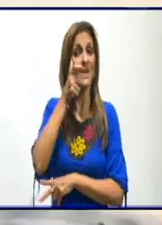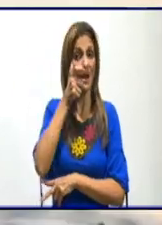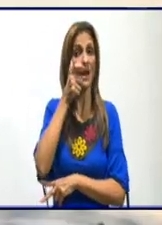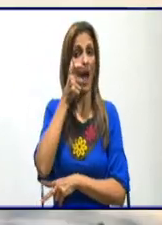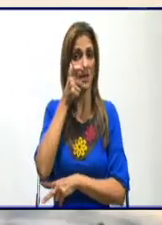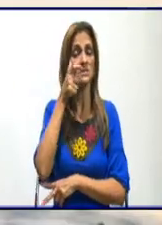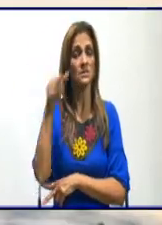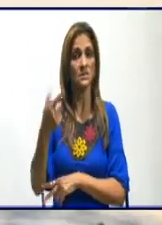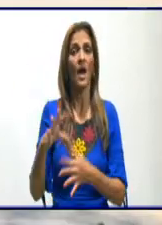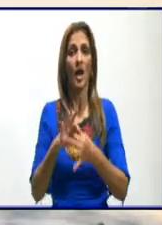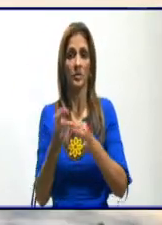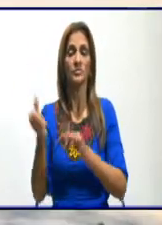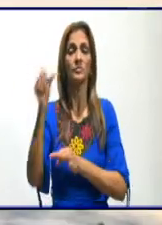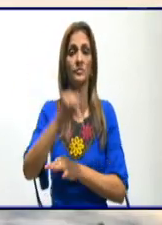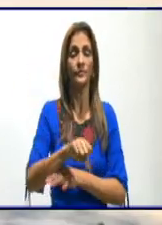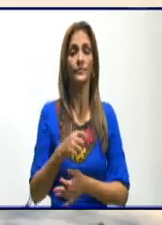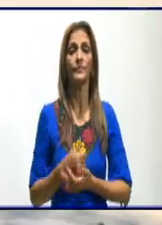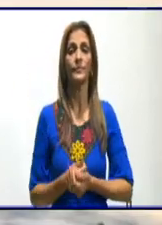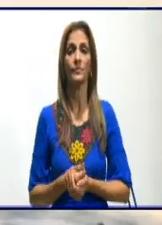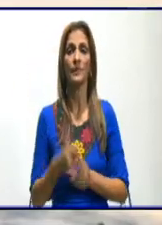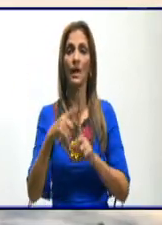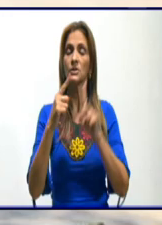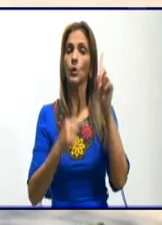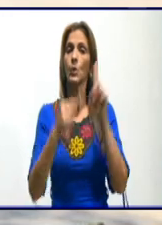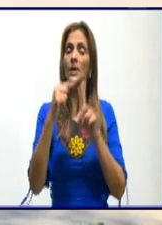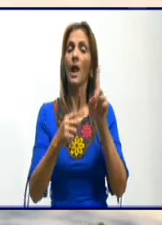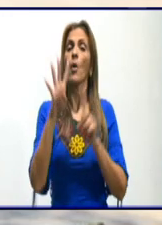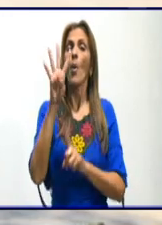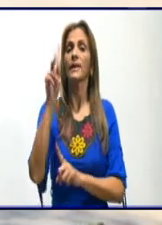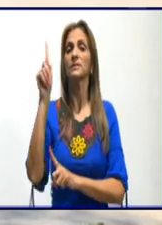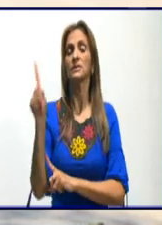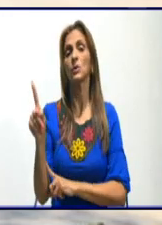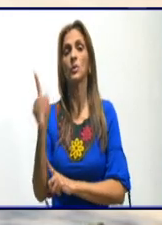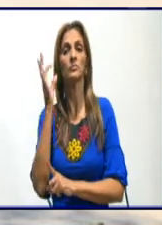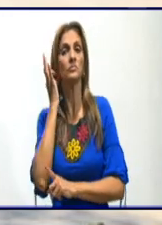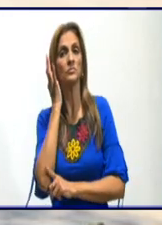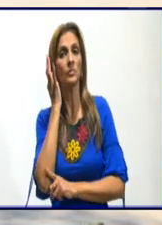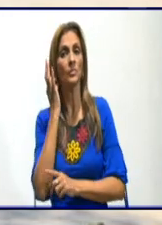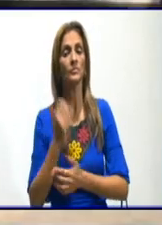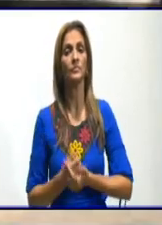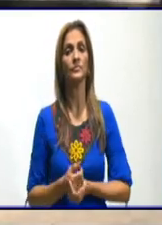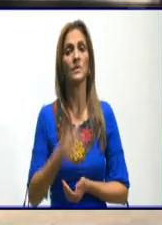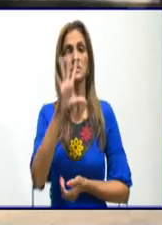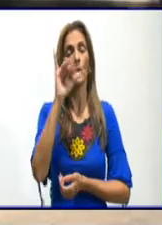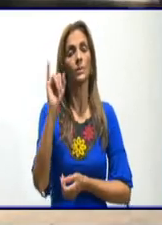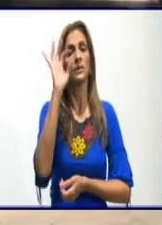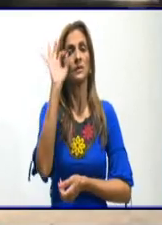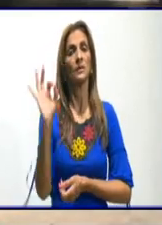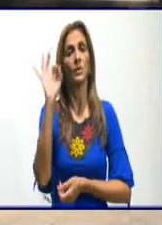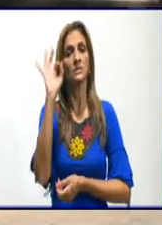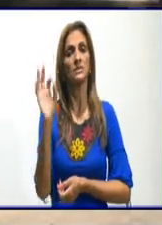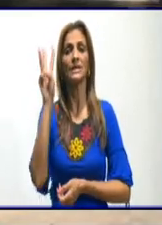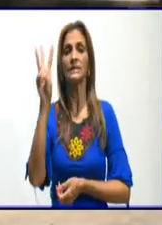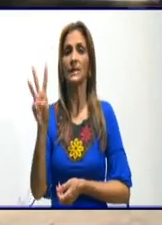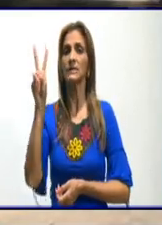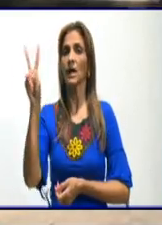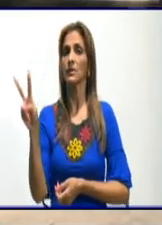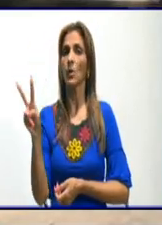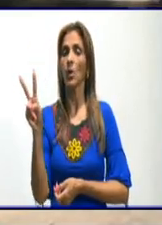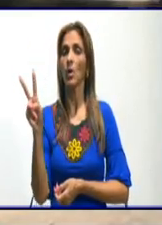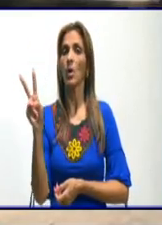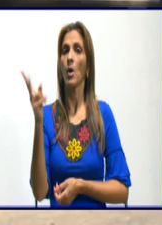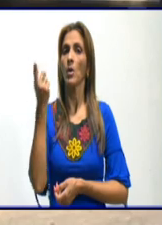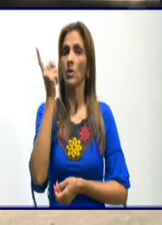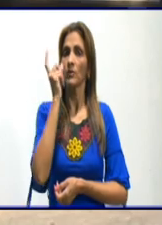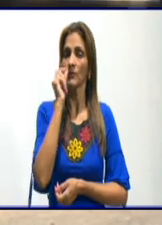Del total hoy de casos confirmados, 41 son del sexo masculino para un 56% y 32 femeninos para el